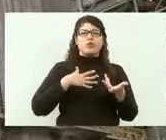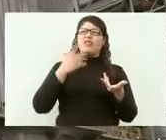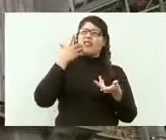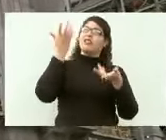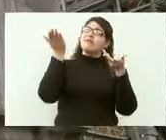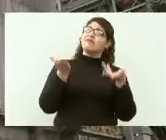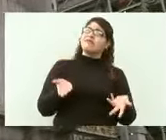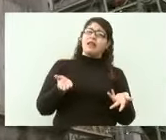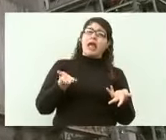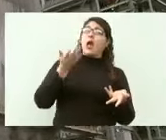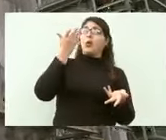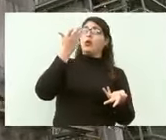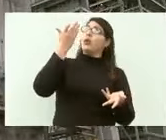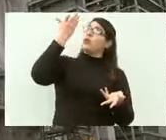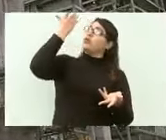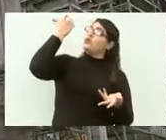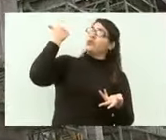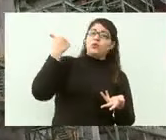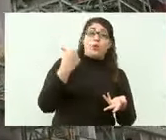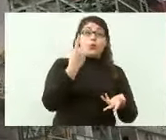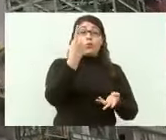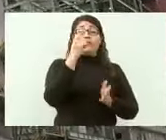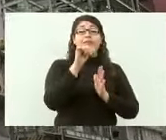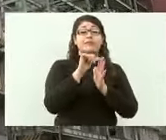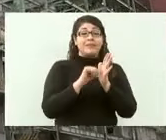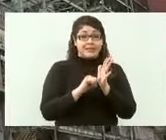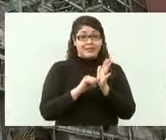y hace como dos días